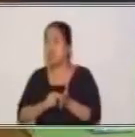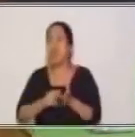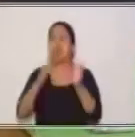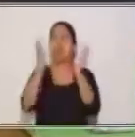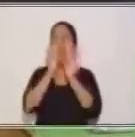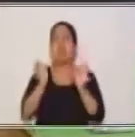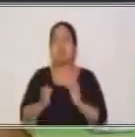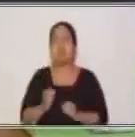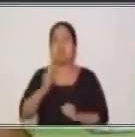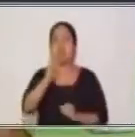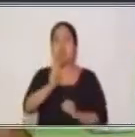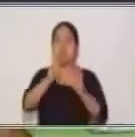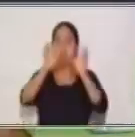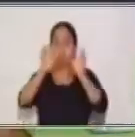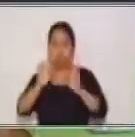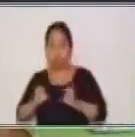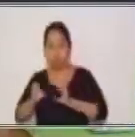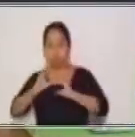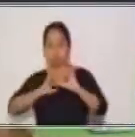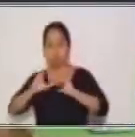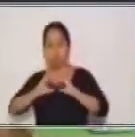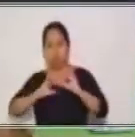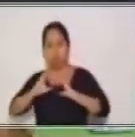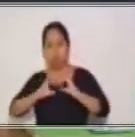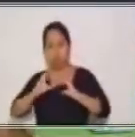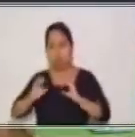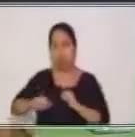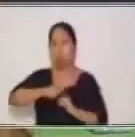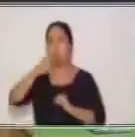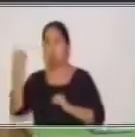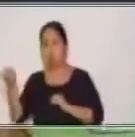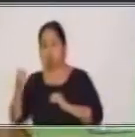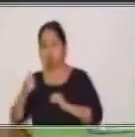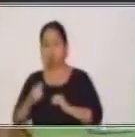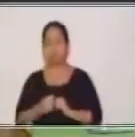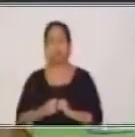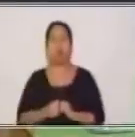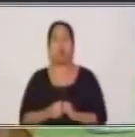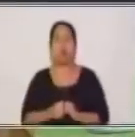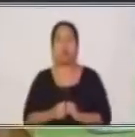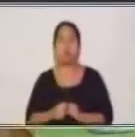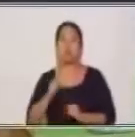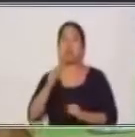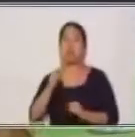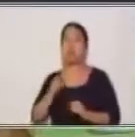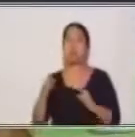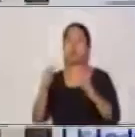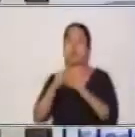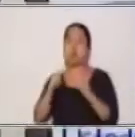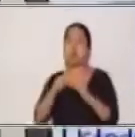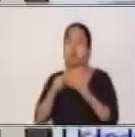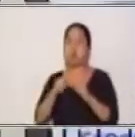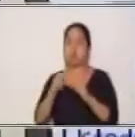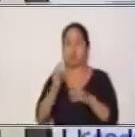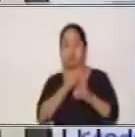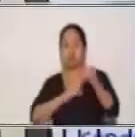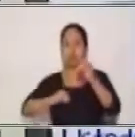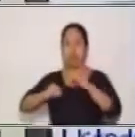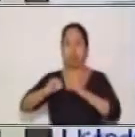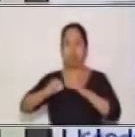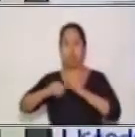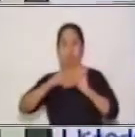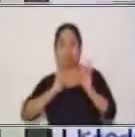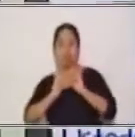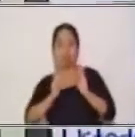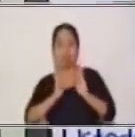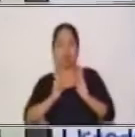una persona se dirige a otra. Regularmente se conocen estos cambios gramaticales, especialmente en